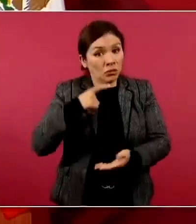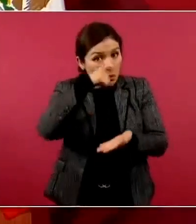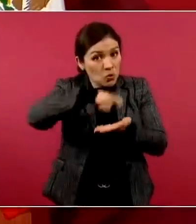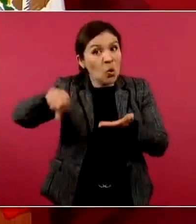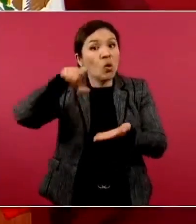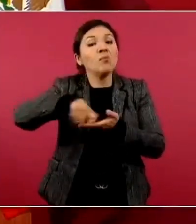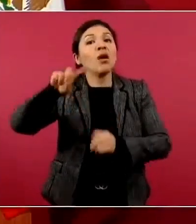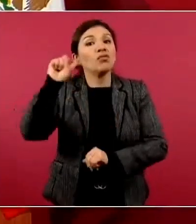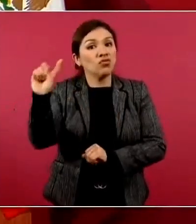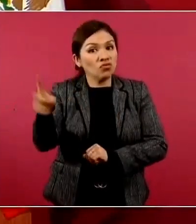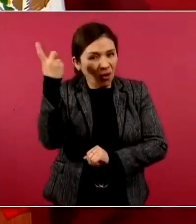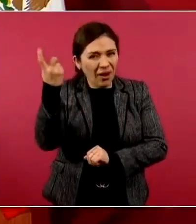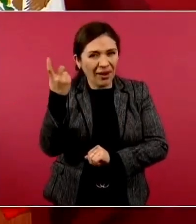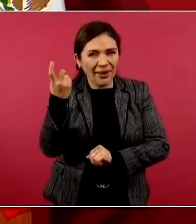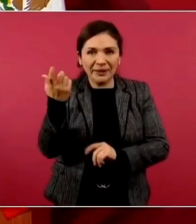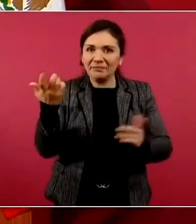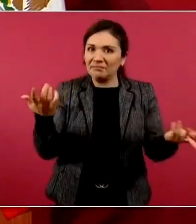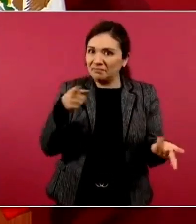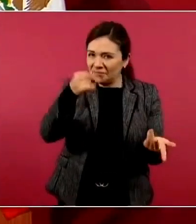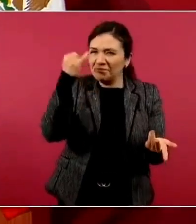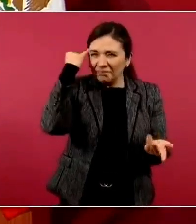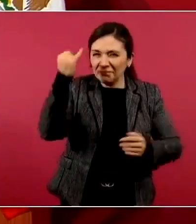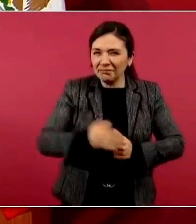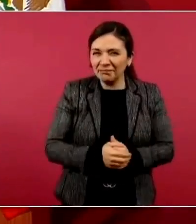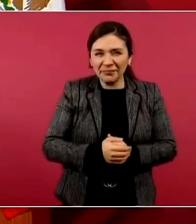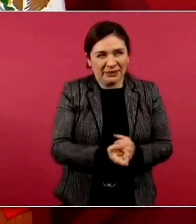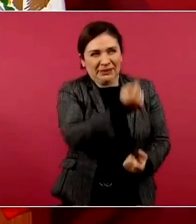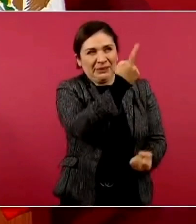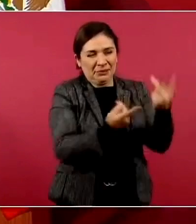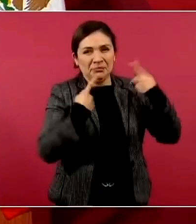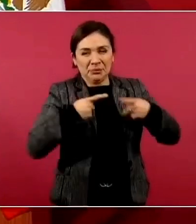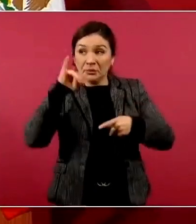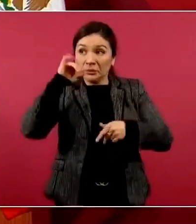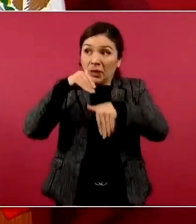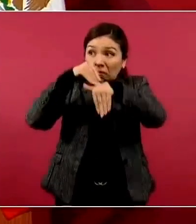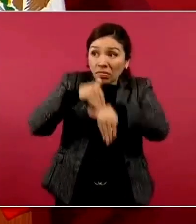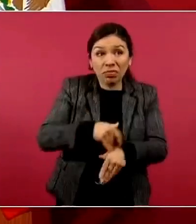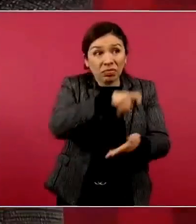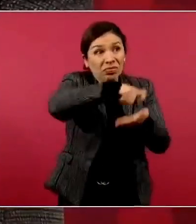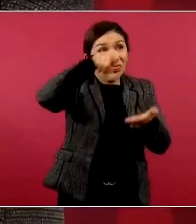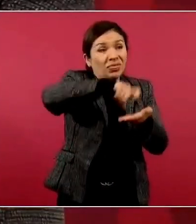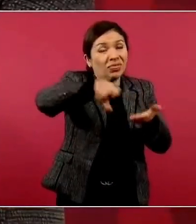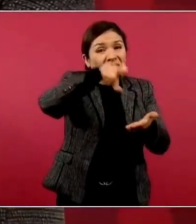Imagínense los que les hicieron caso lo que han perdido,